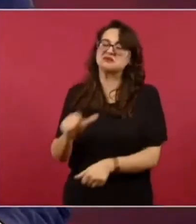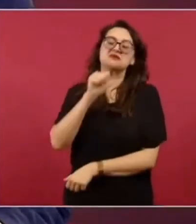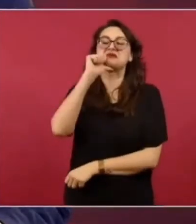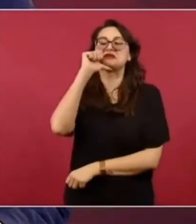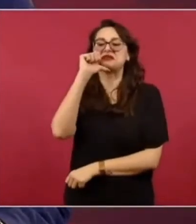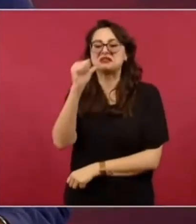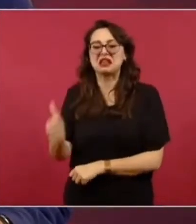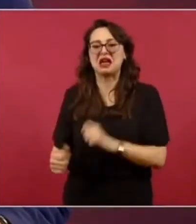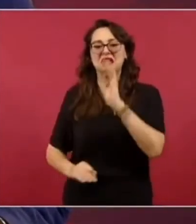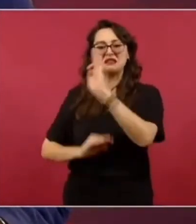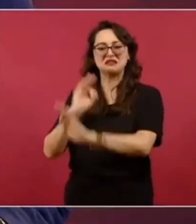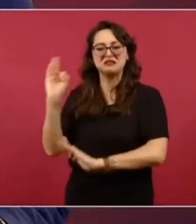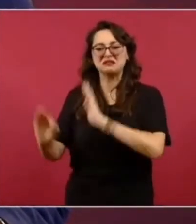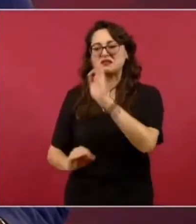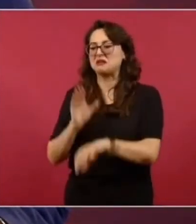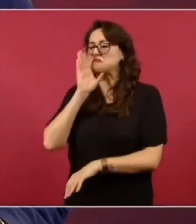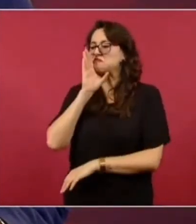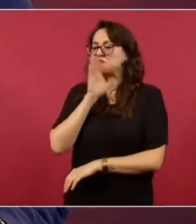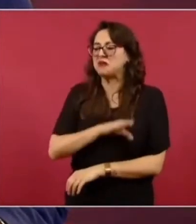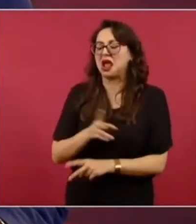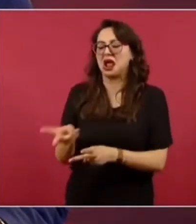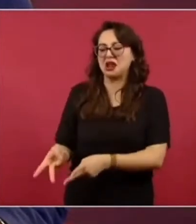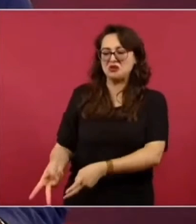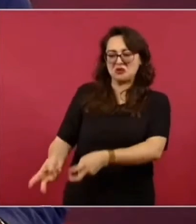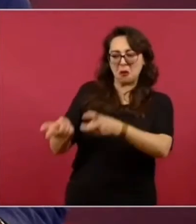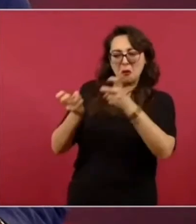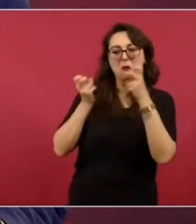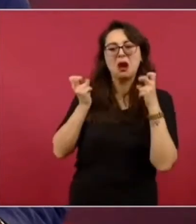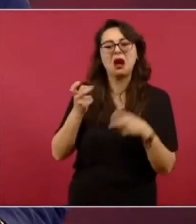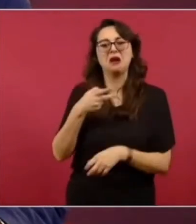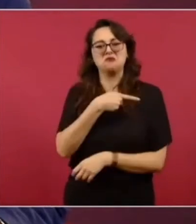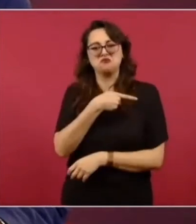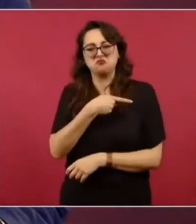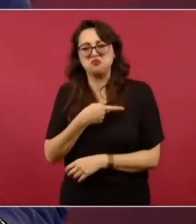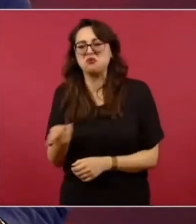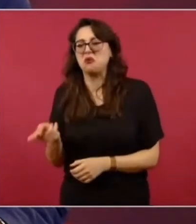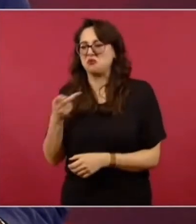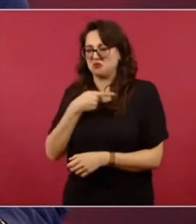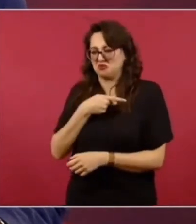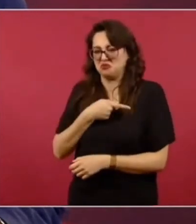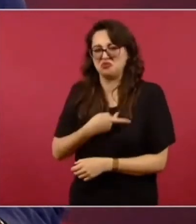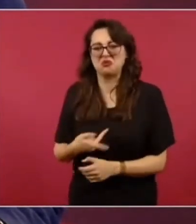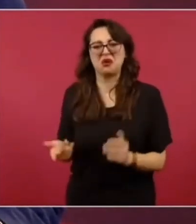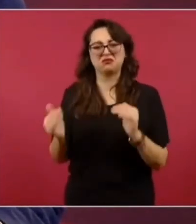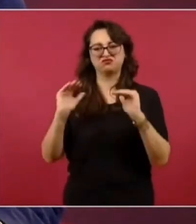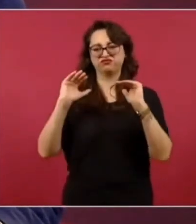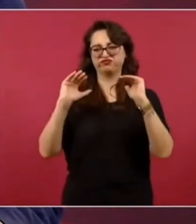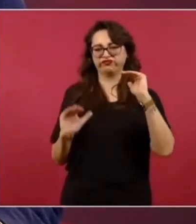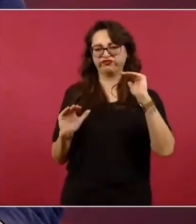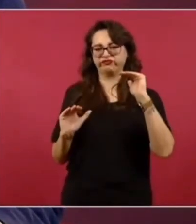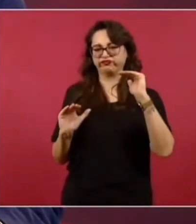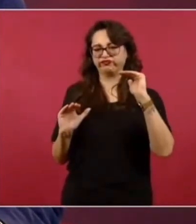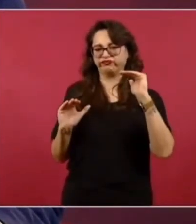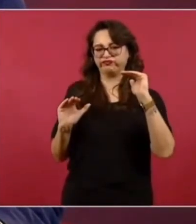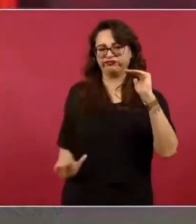maltratado, empobrecido, humillado por una minoría.